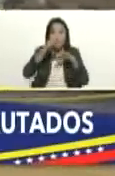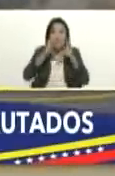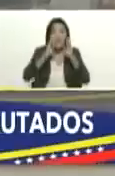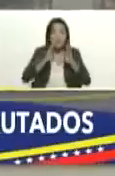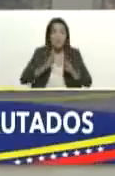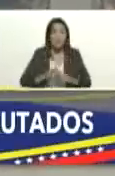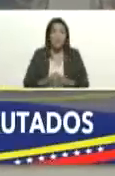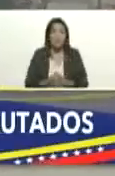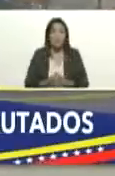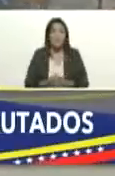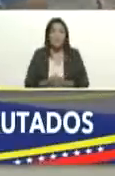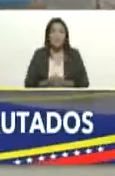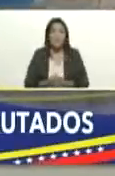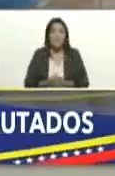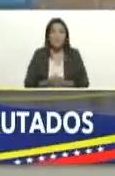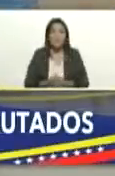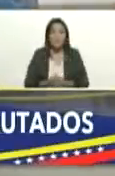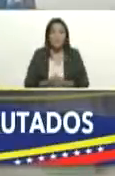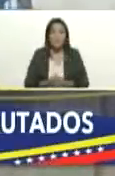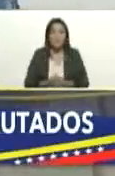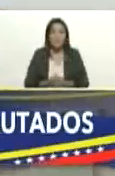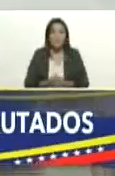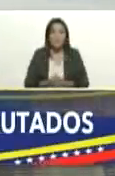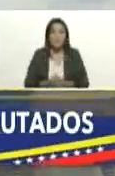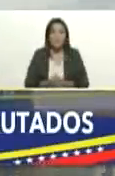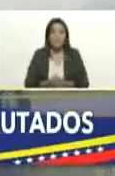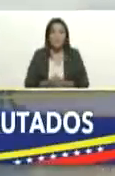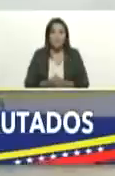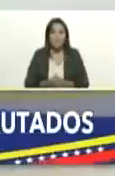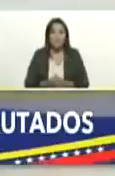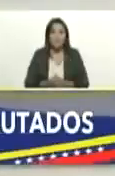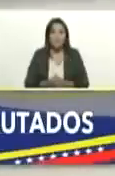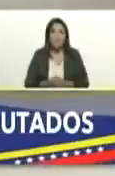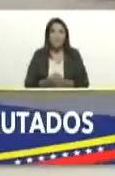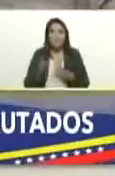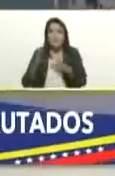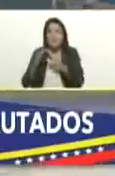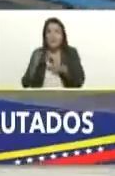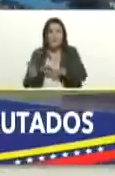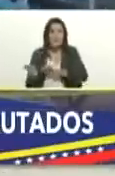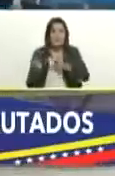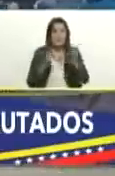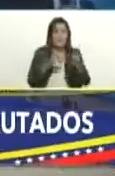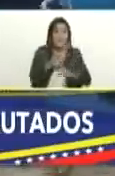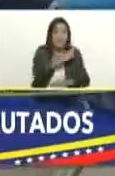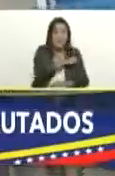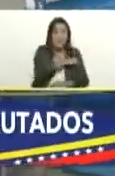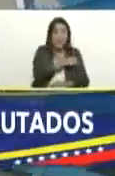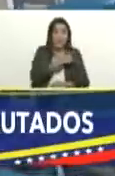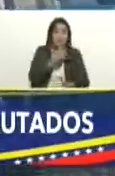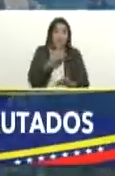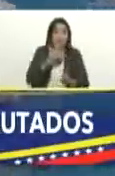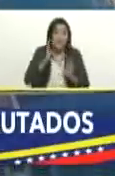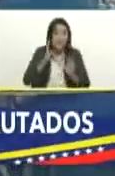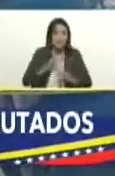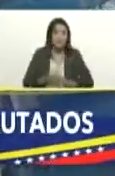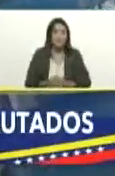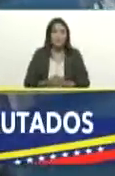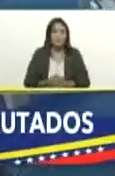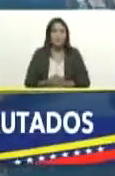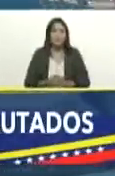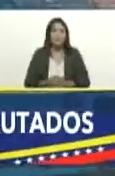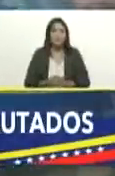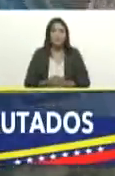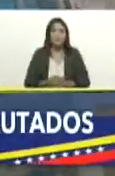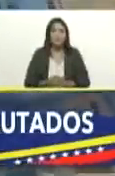pacientes de manera más expedita y trasladarlo desde su casa hasta un centro de salud igualmente presidente entre varios